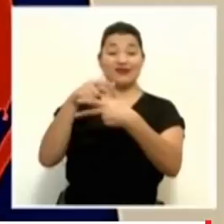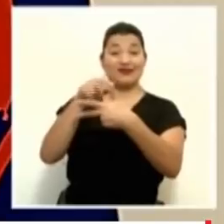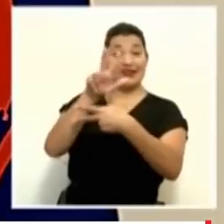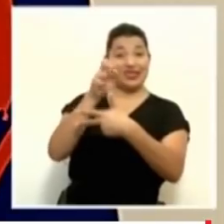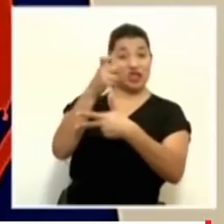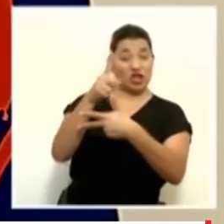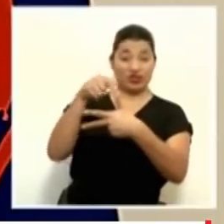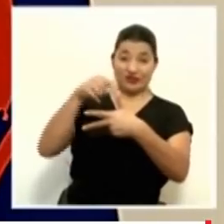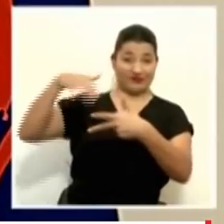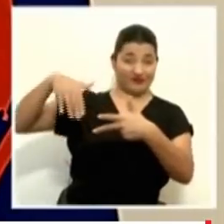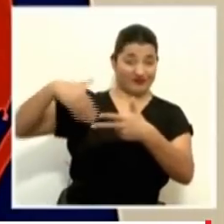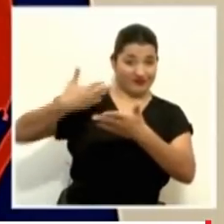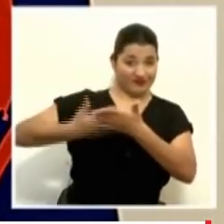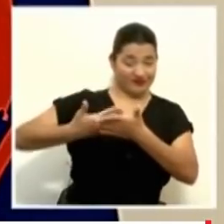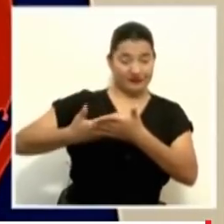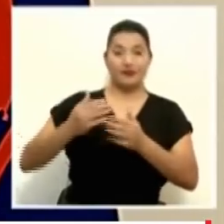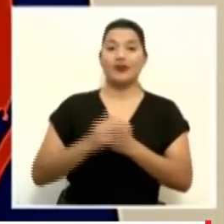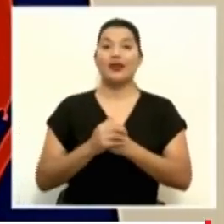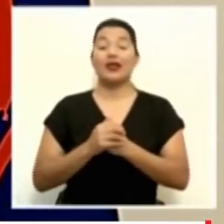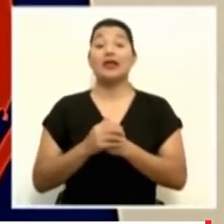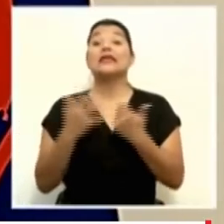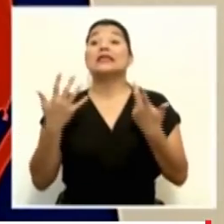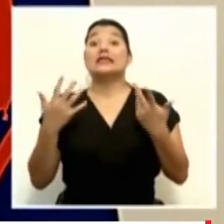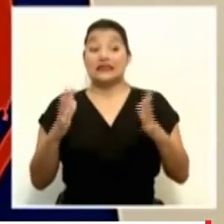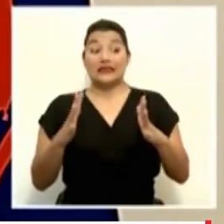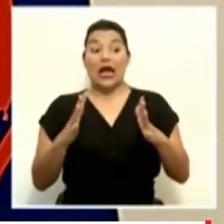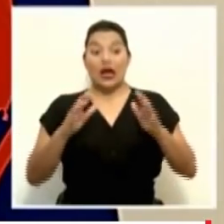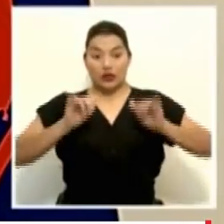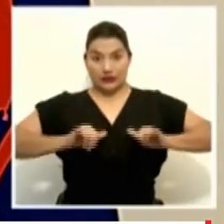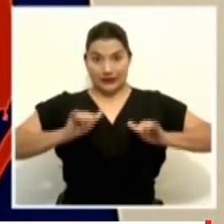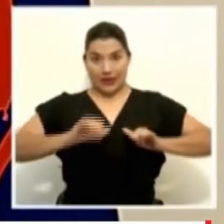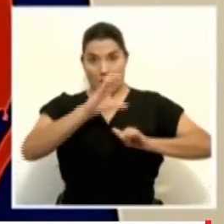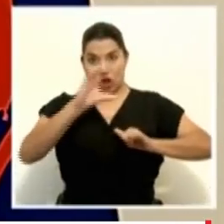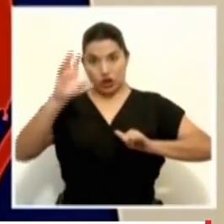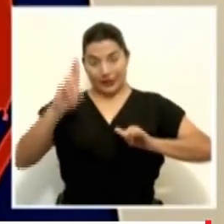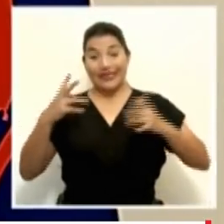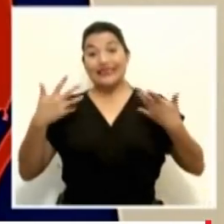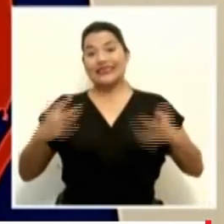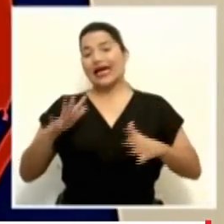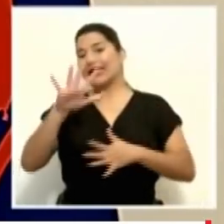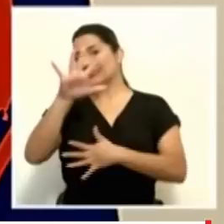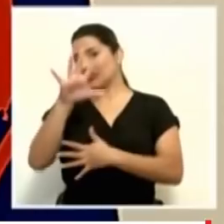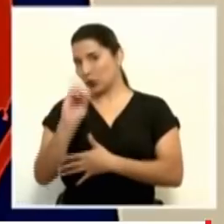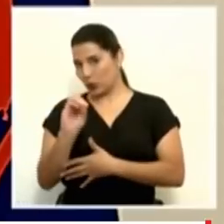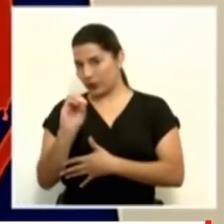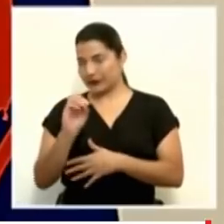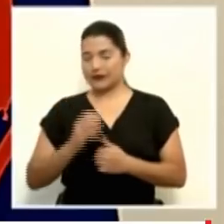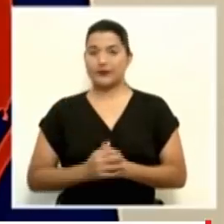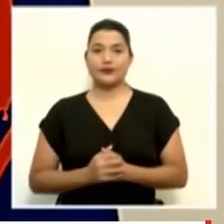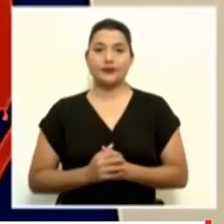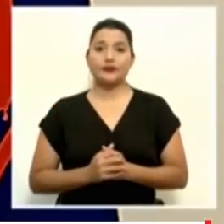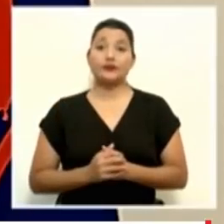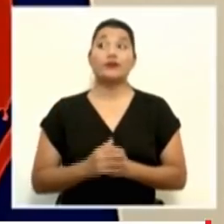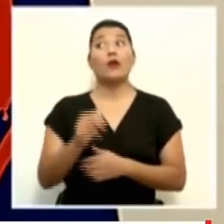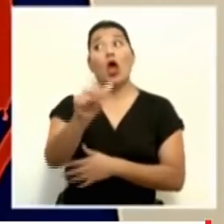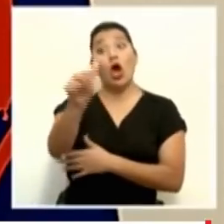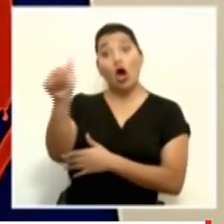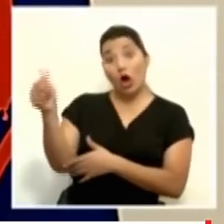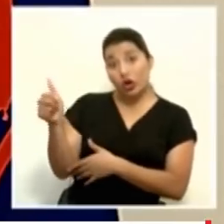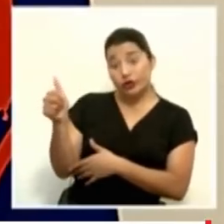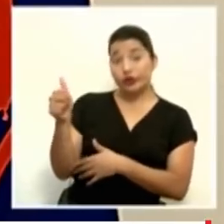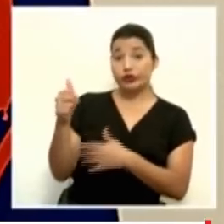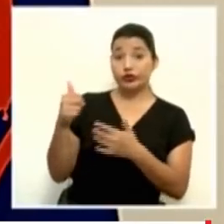50 que digamos ya están en el país. El resto, bueno, hay una programación,